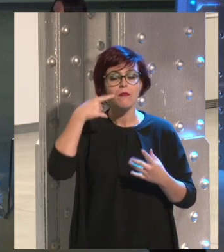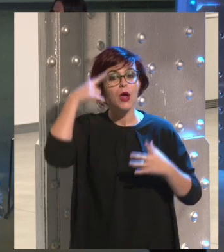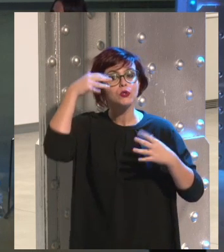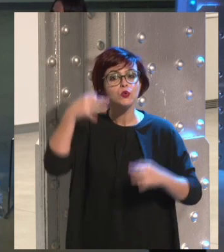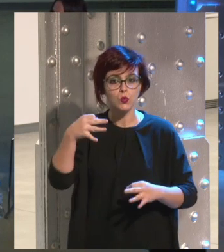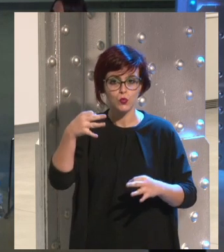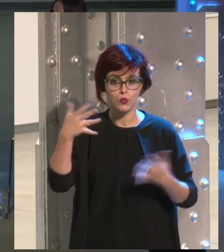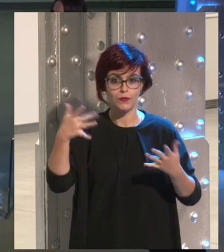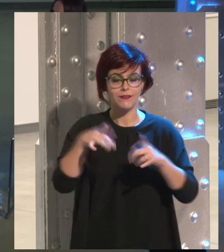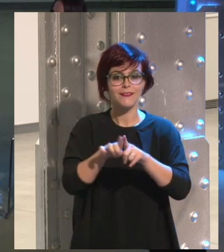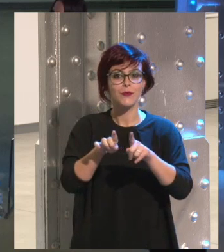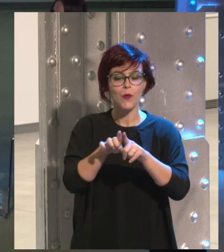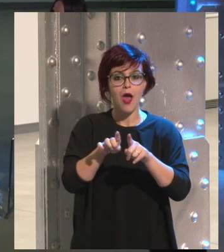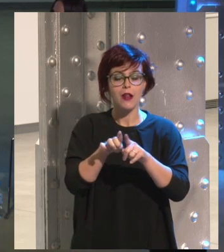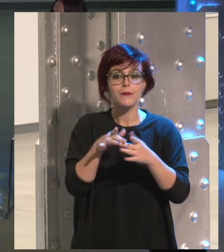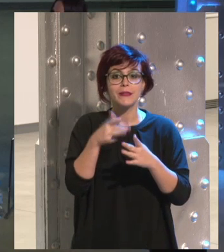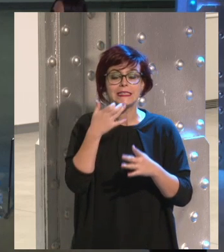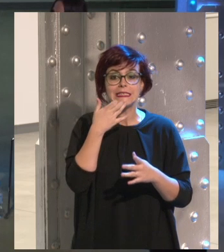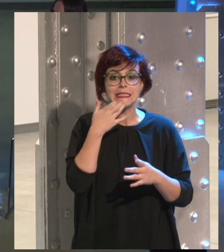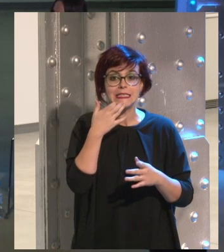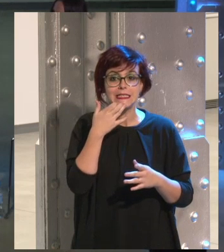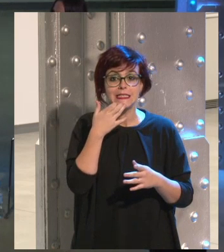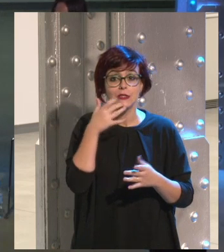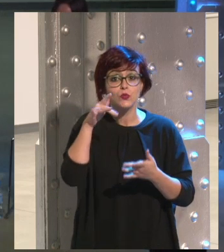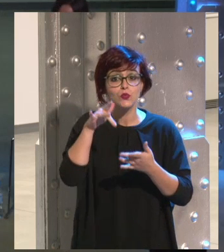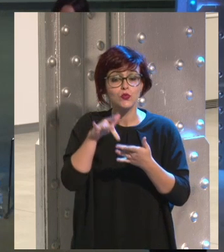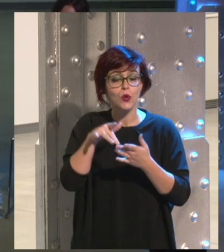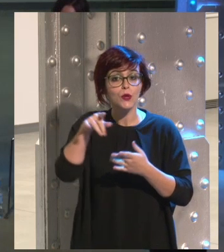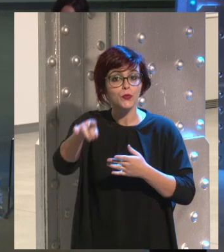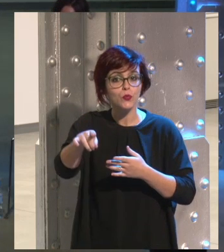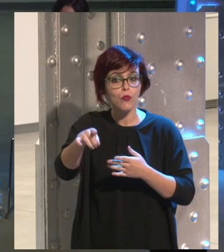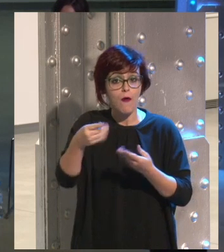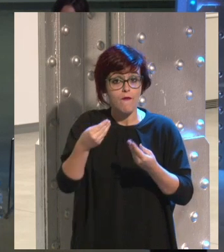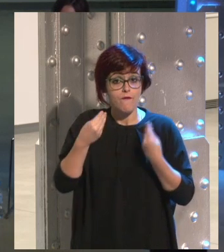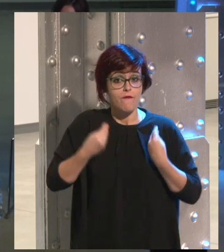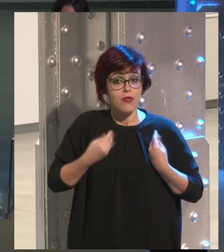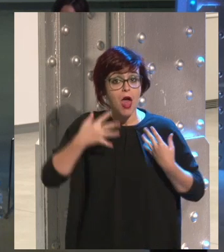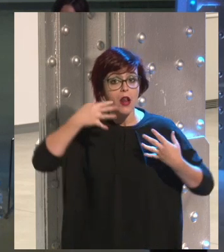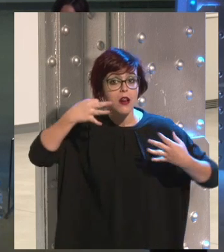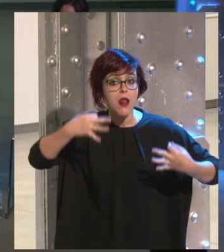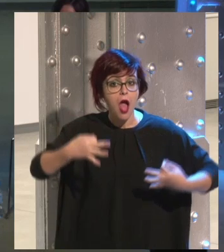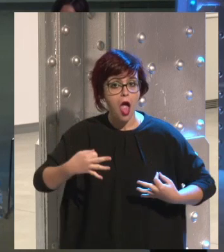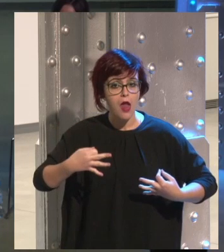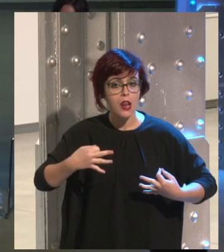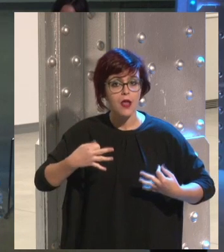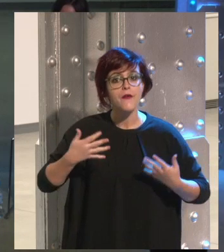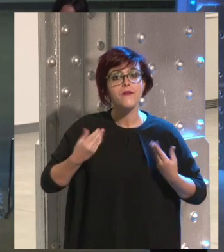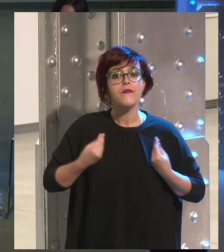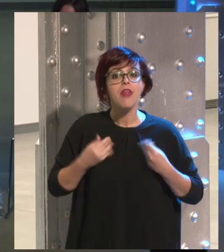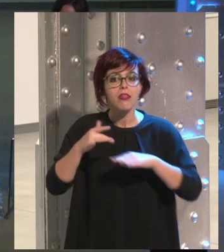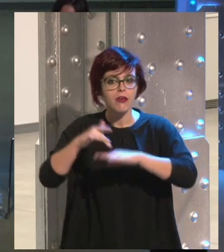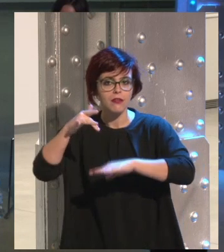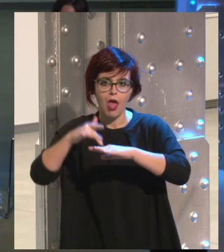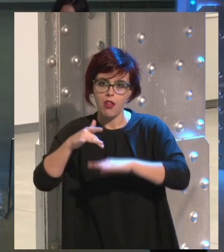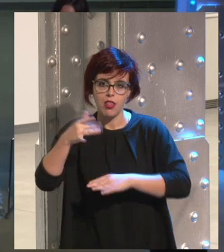Esto que se dice de lo que no hicieras en tu día a día, en tu vida real, no lo hagas en tu vida virtual, ¿no?